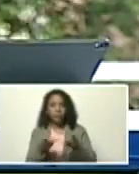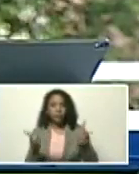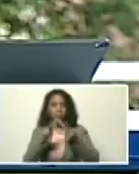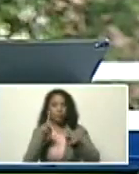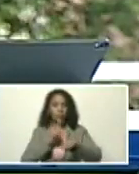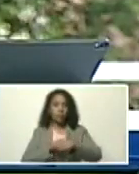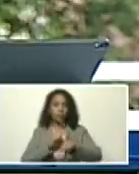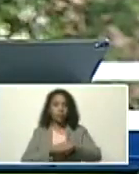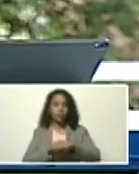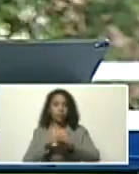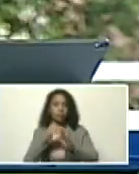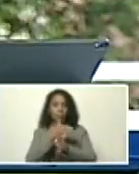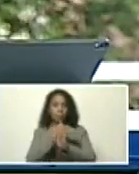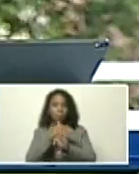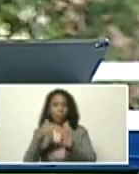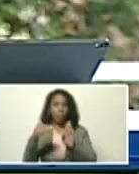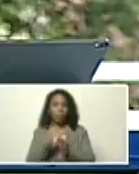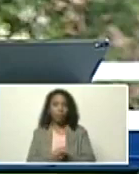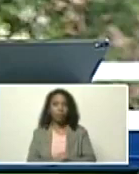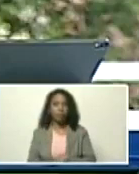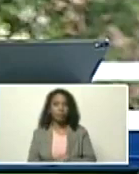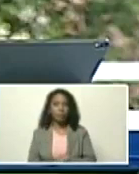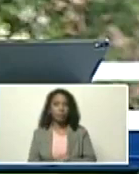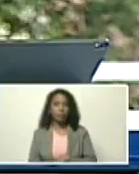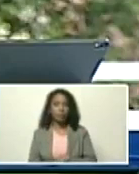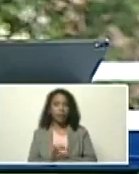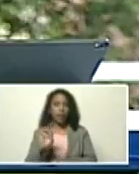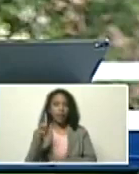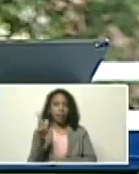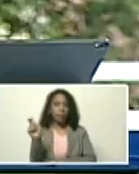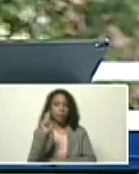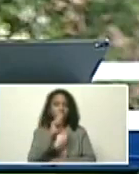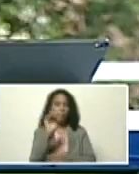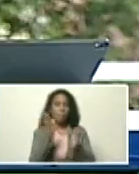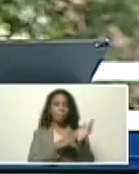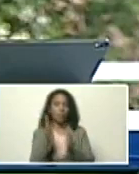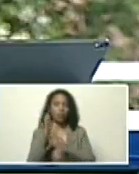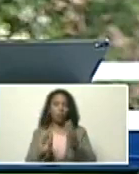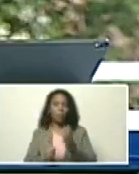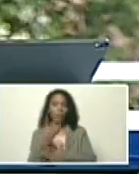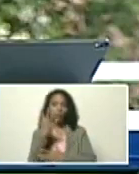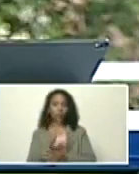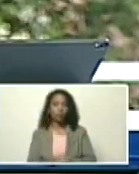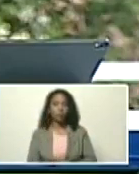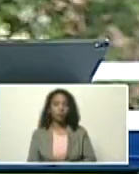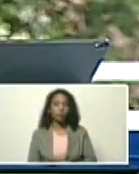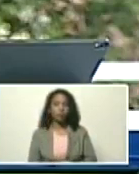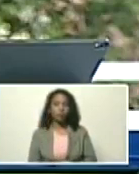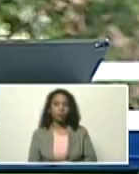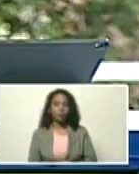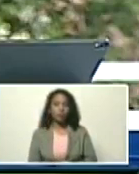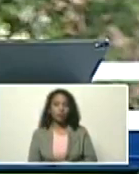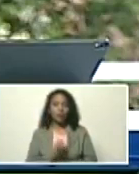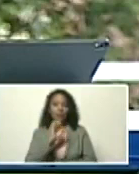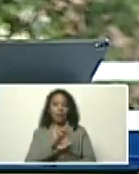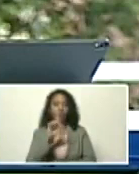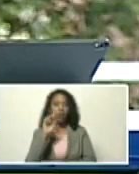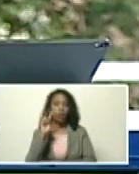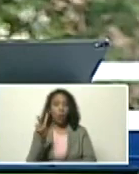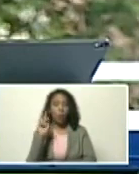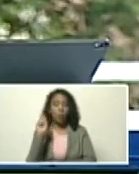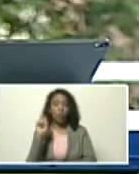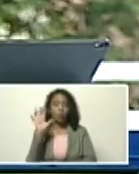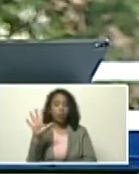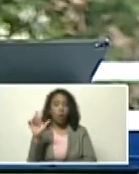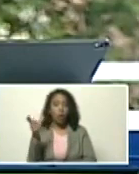de temperatura media, en el trimestre, marzo, mayo, de 32.5